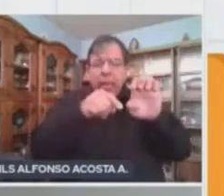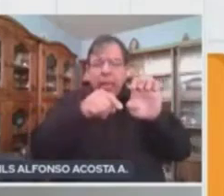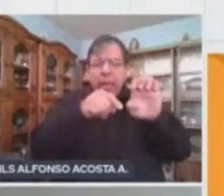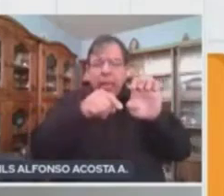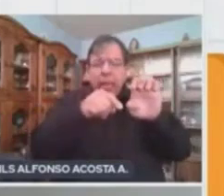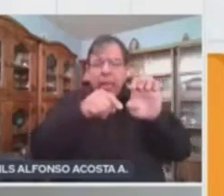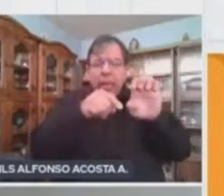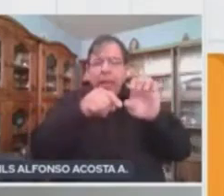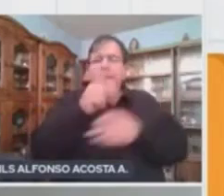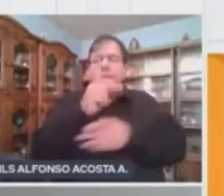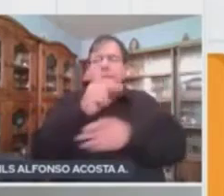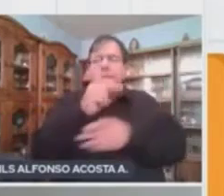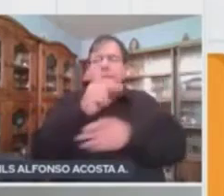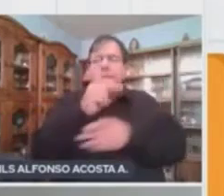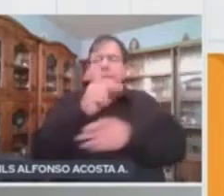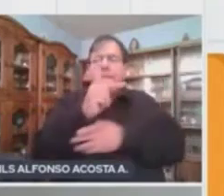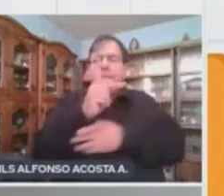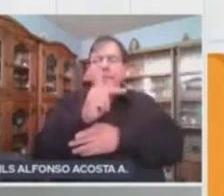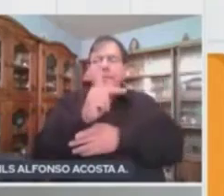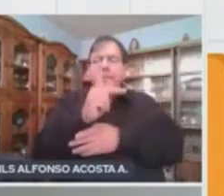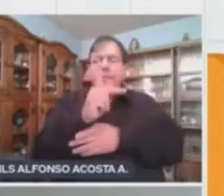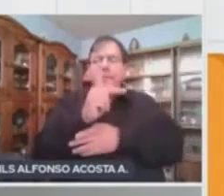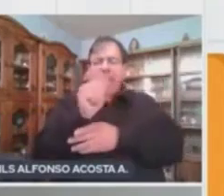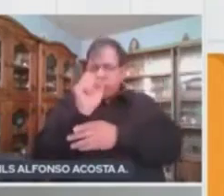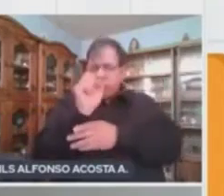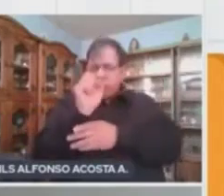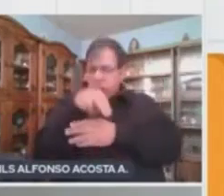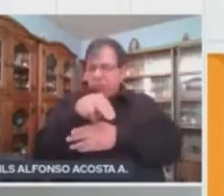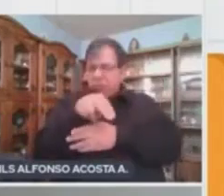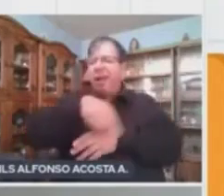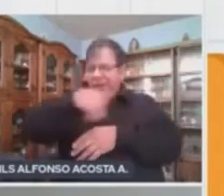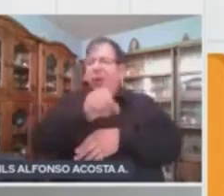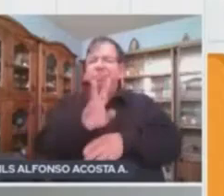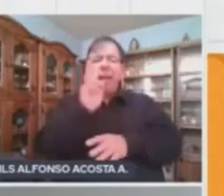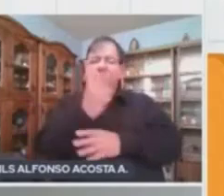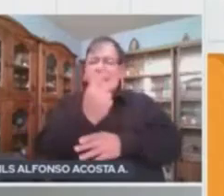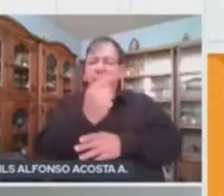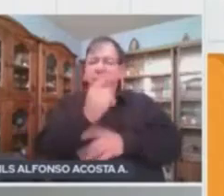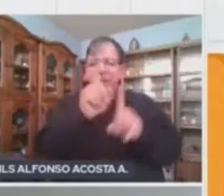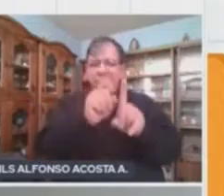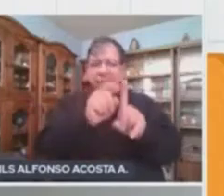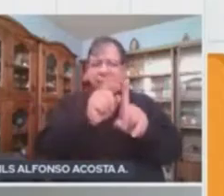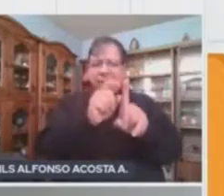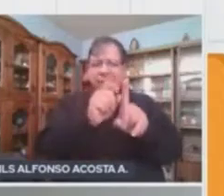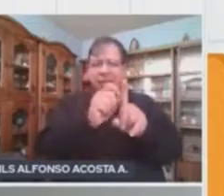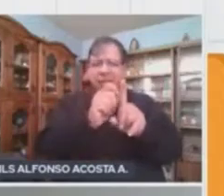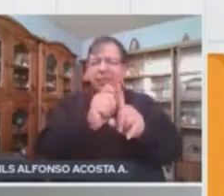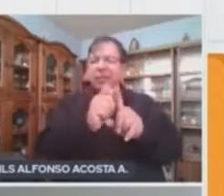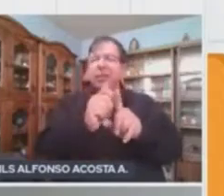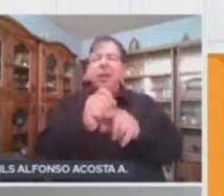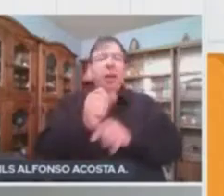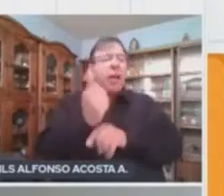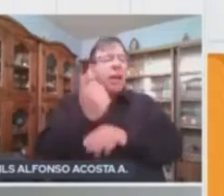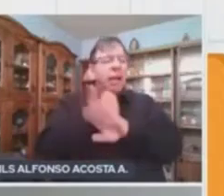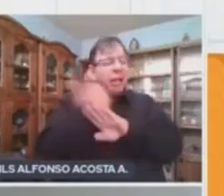me imagino que la mayoría de ustedes en algún momento ha visto la caricatura de Bob Esponja, ¿cierto?